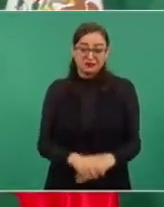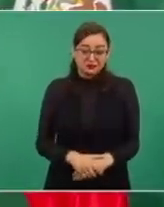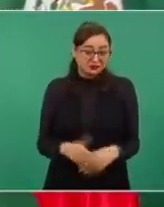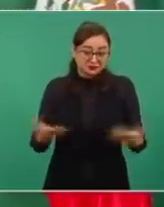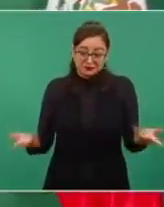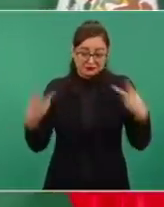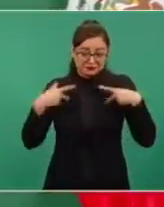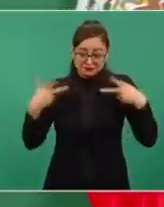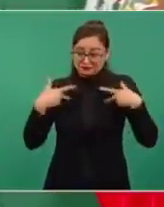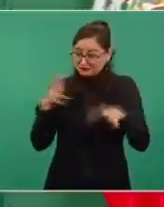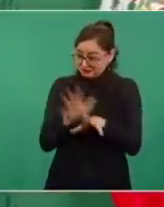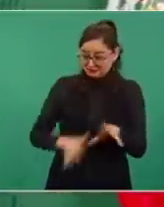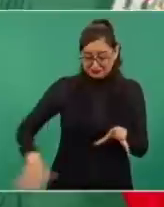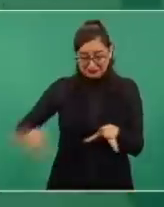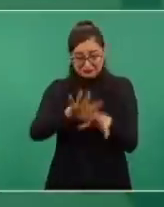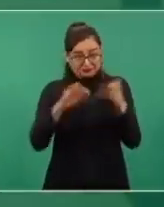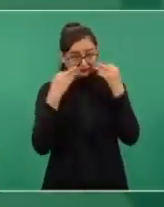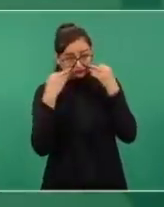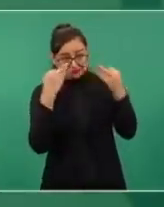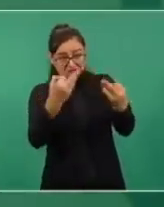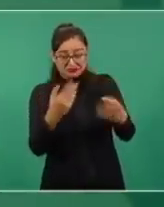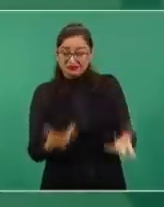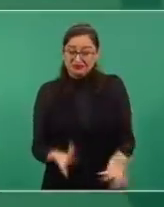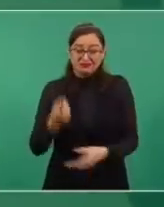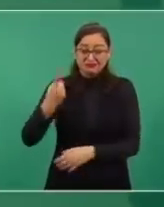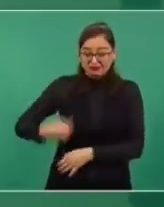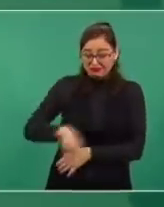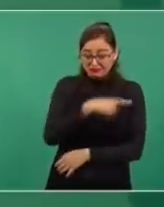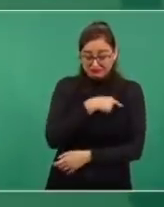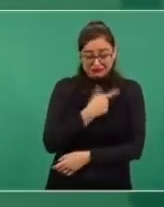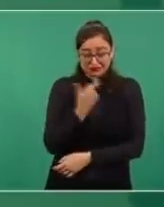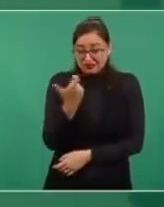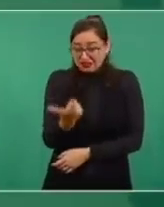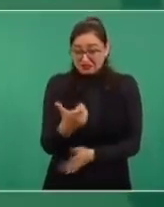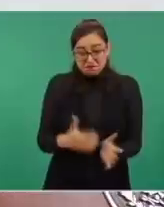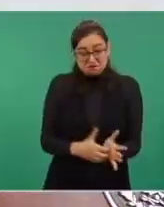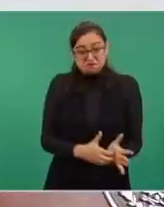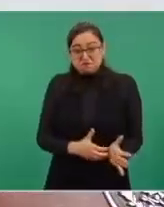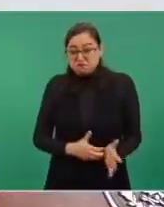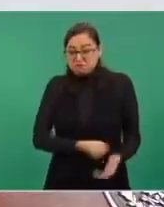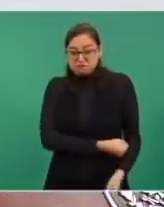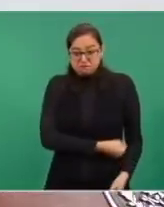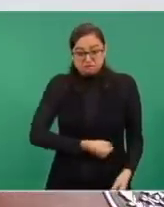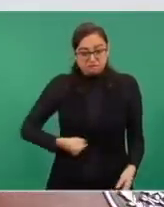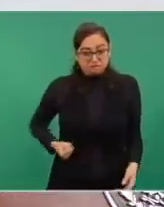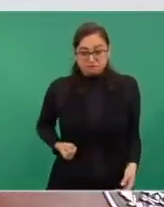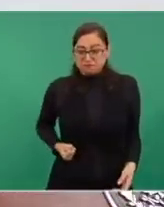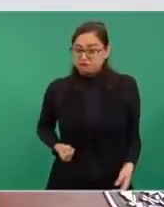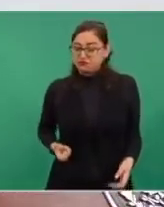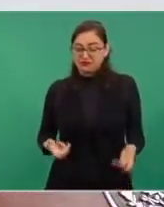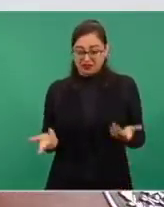permitimos esa corrupción y lo que ahorramos, porque es mucho el dinero que se va